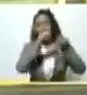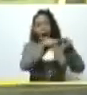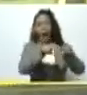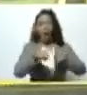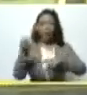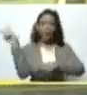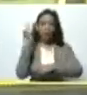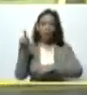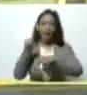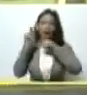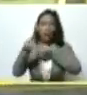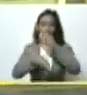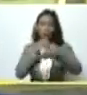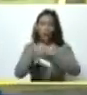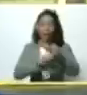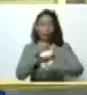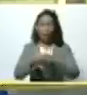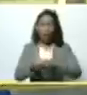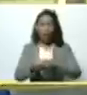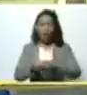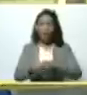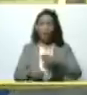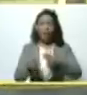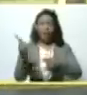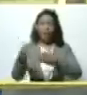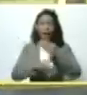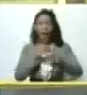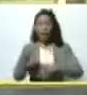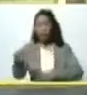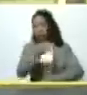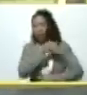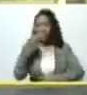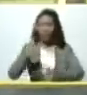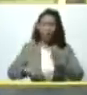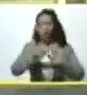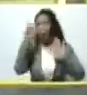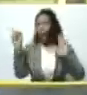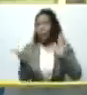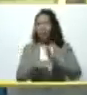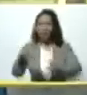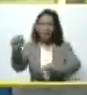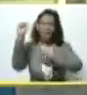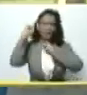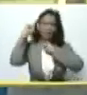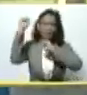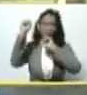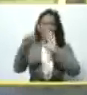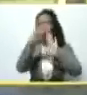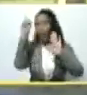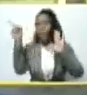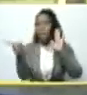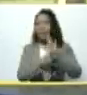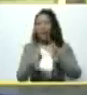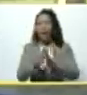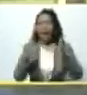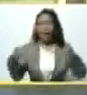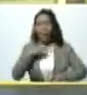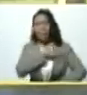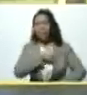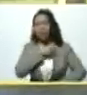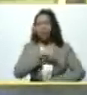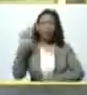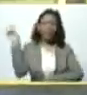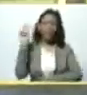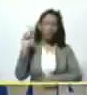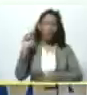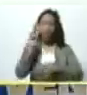así se hizo y ha sido un éxito total victoria total de la gran misión agro venezuela